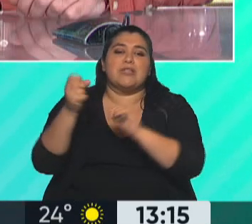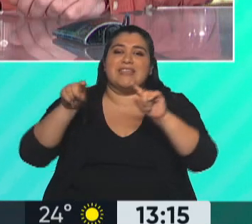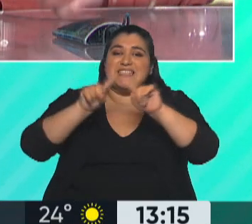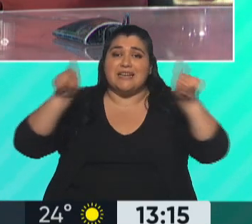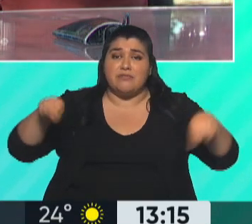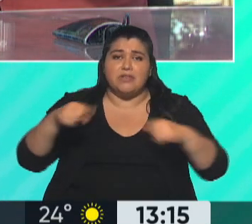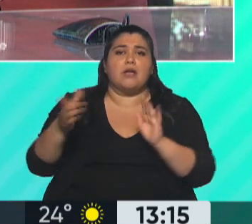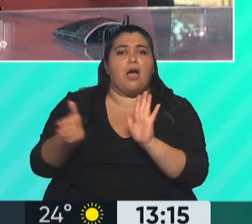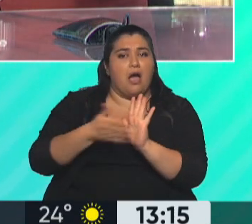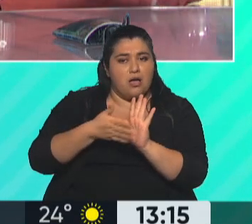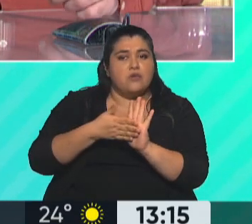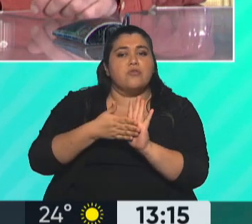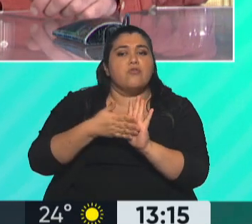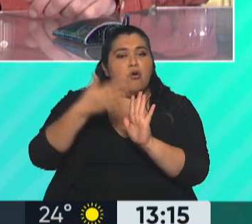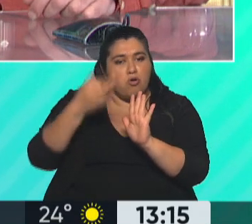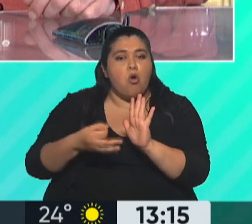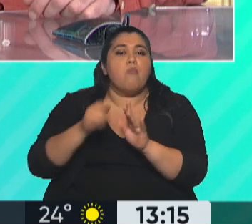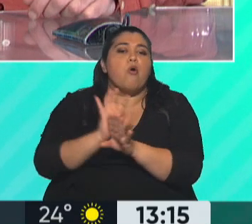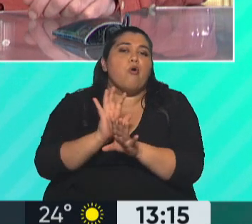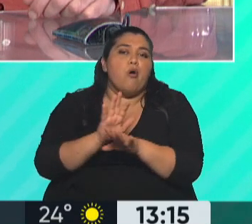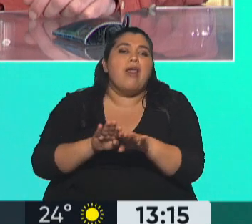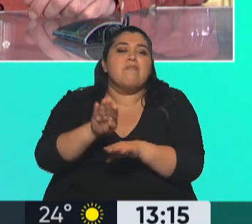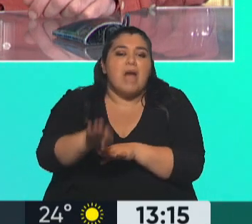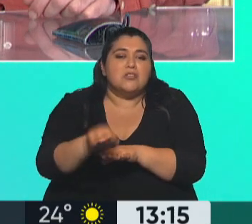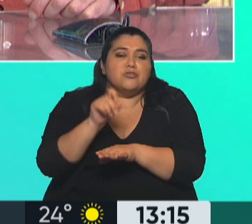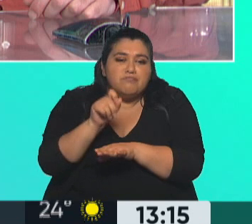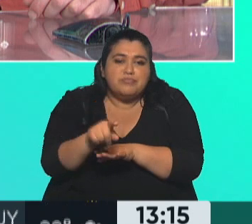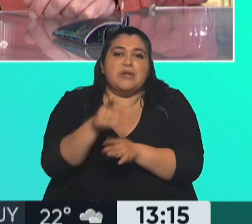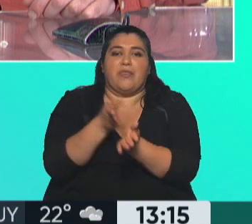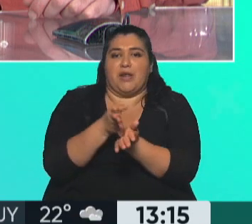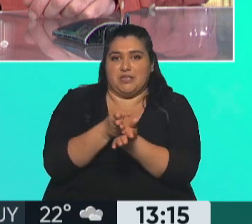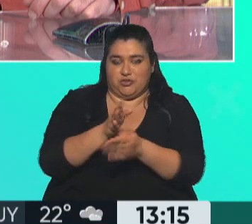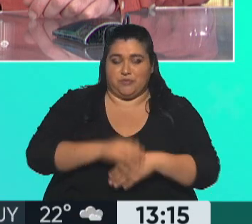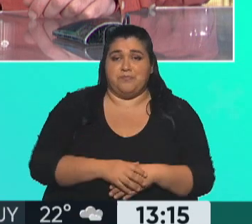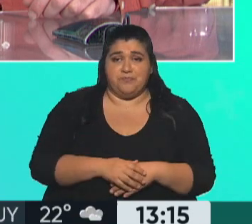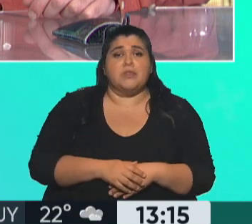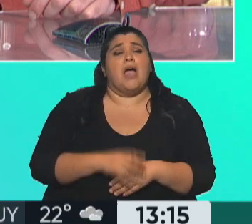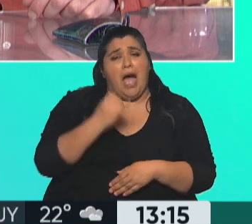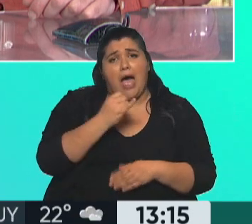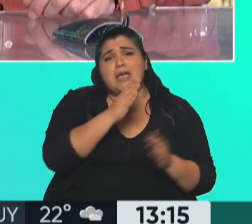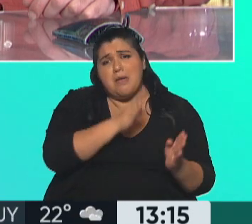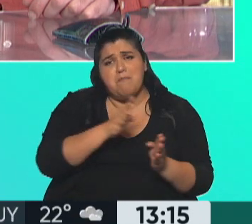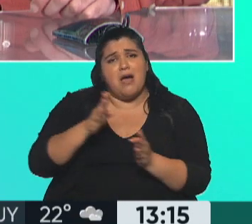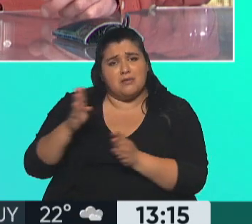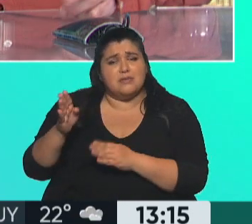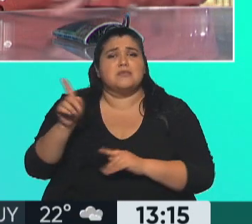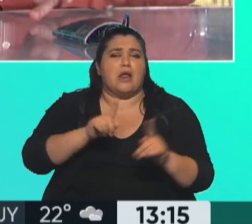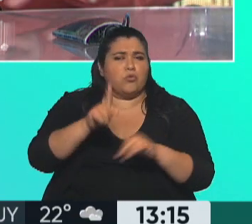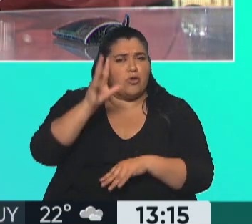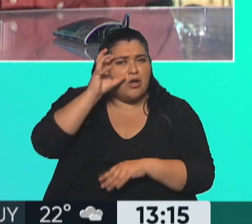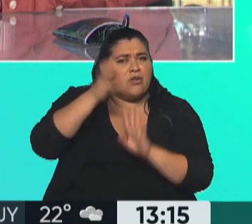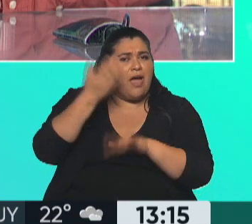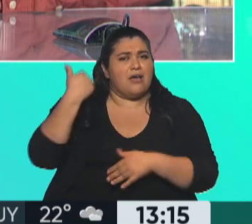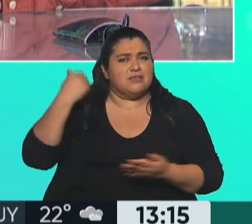de la discapacidad, el certificado como la puerta de ingreso a los derechos. Nosotros tuvimos distintas instancias, en algunas recordarás, por ejemplo,